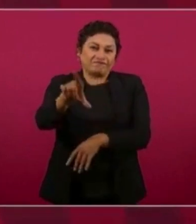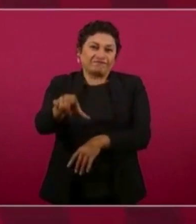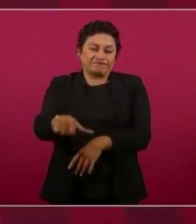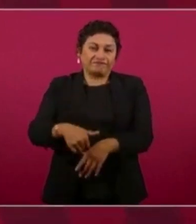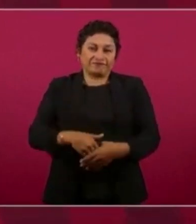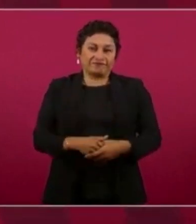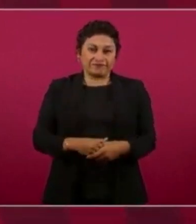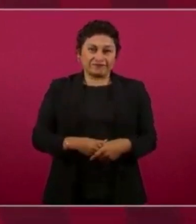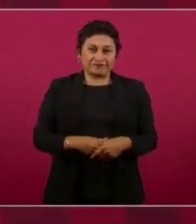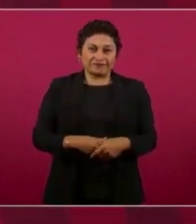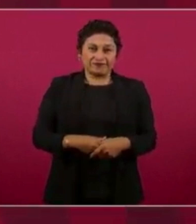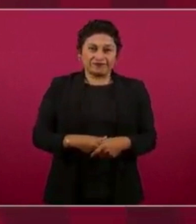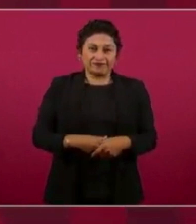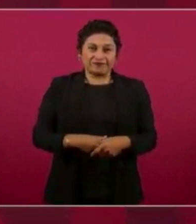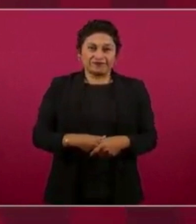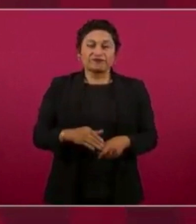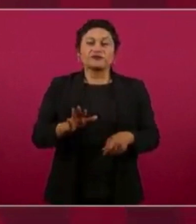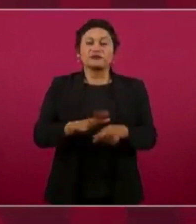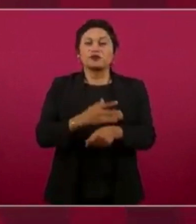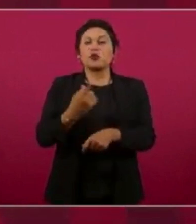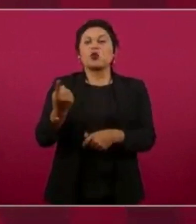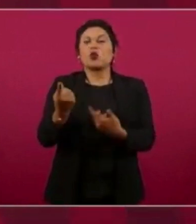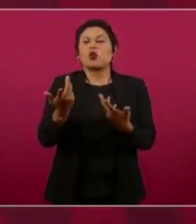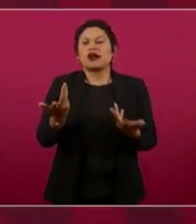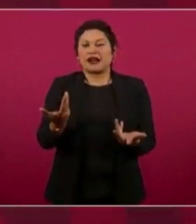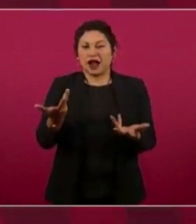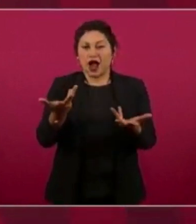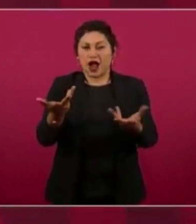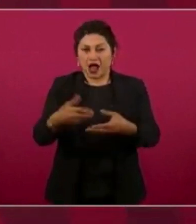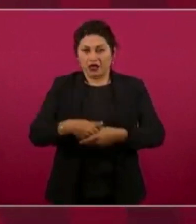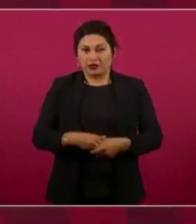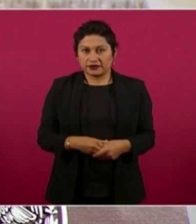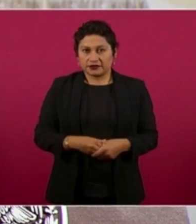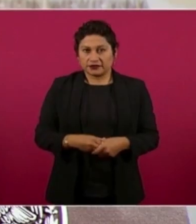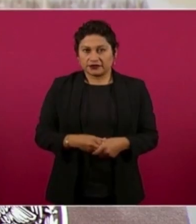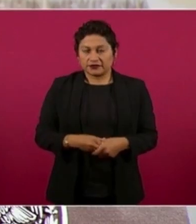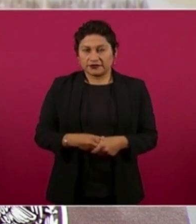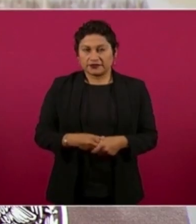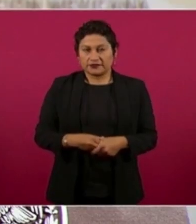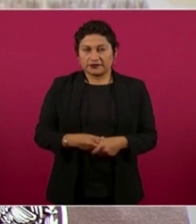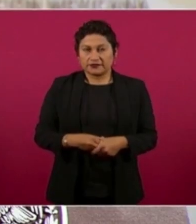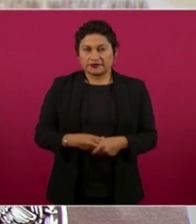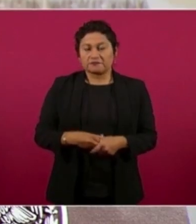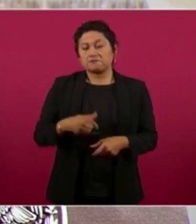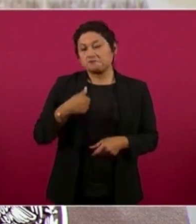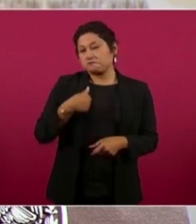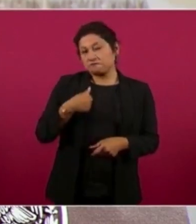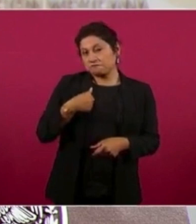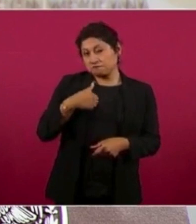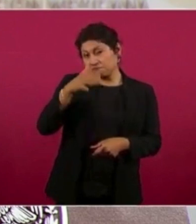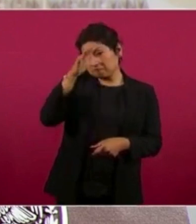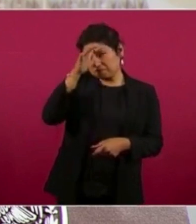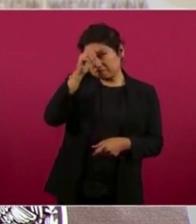realizó esto, no estoy de acuerdo.